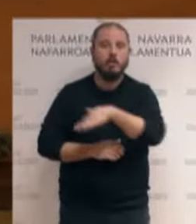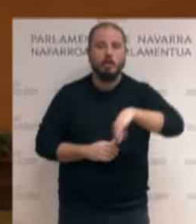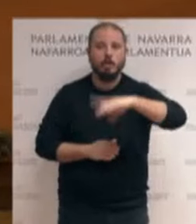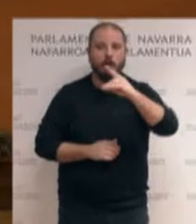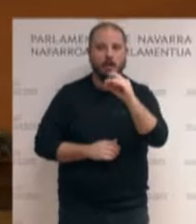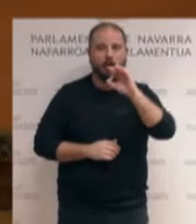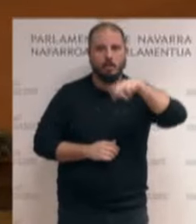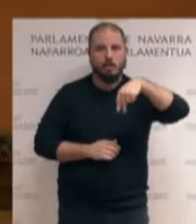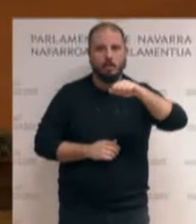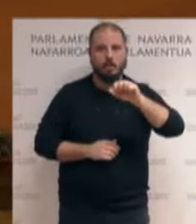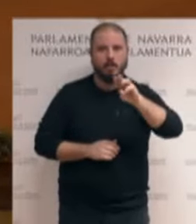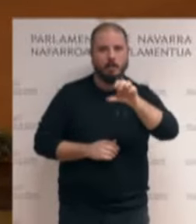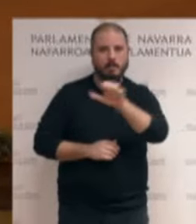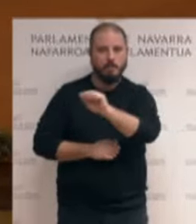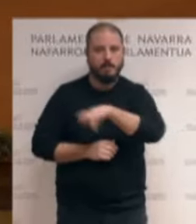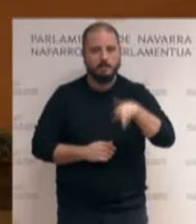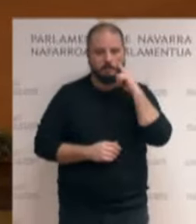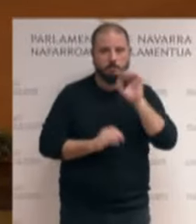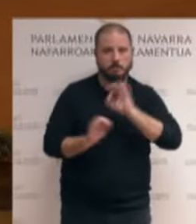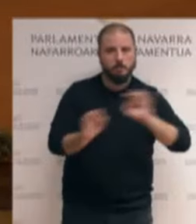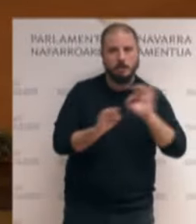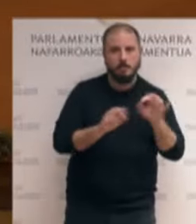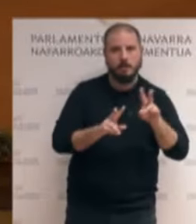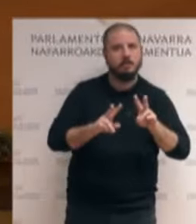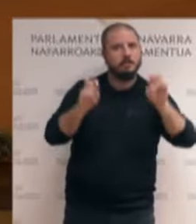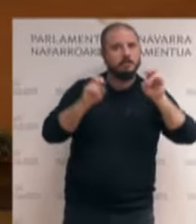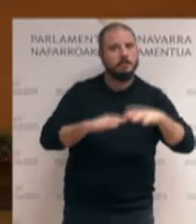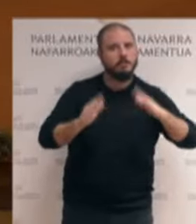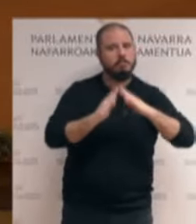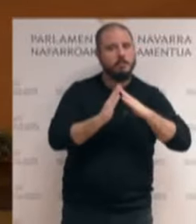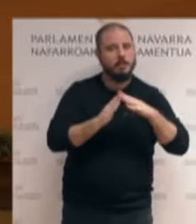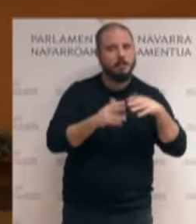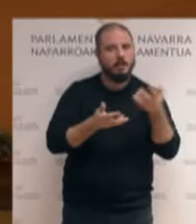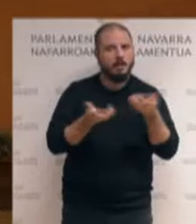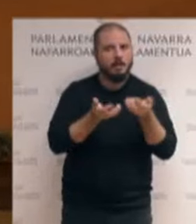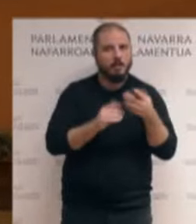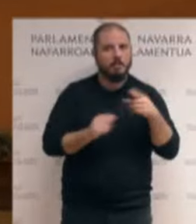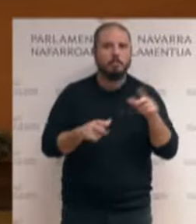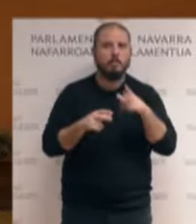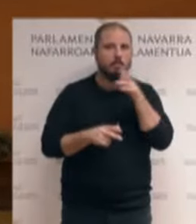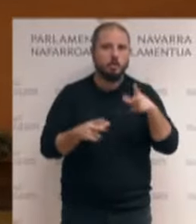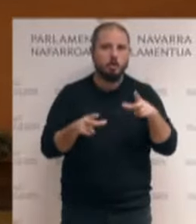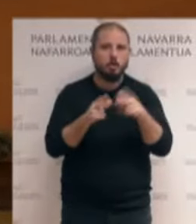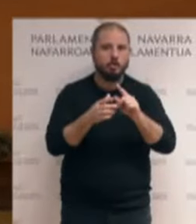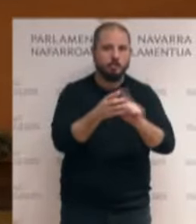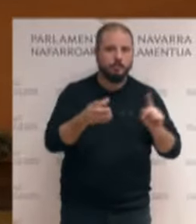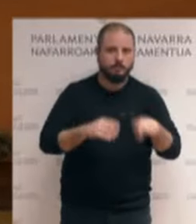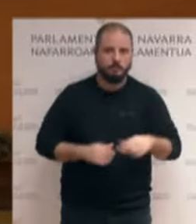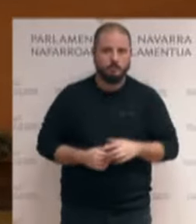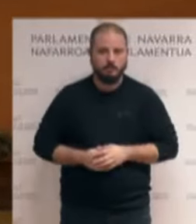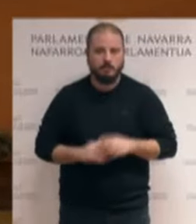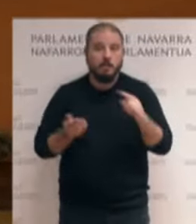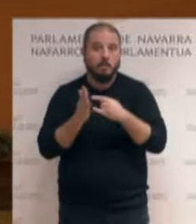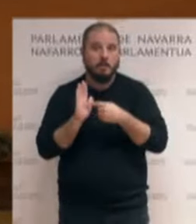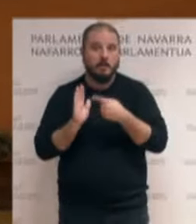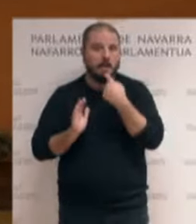estrategia respecto a la vivienda de emergencia habitacional y exclusión social. Es decir, no es un plan que hable de